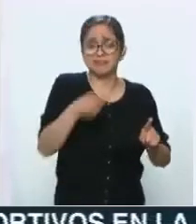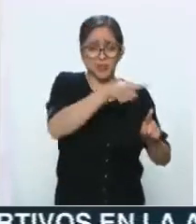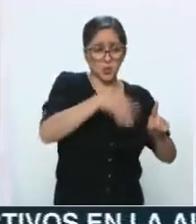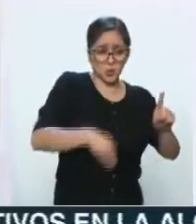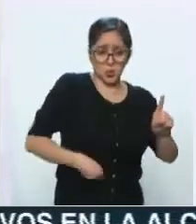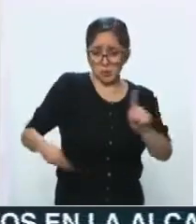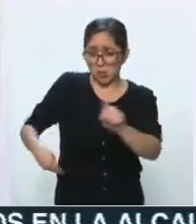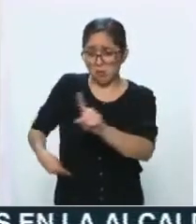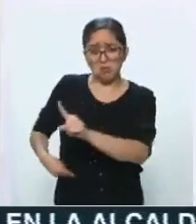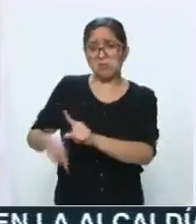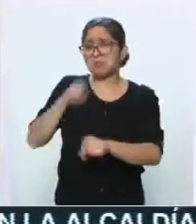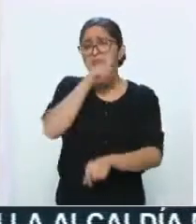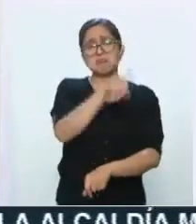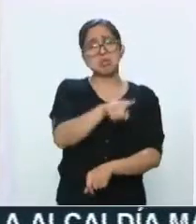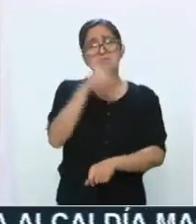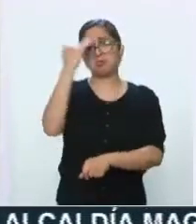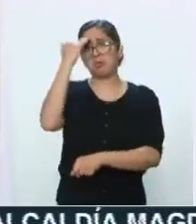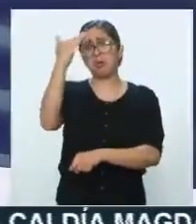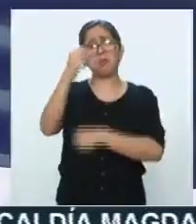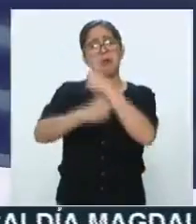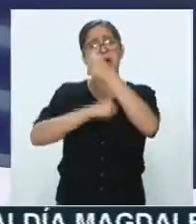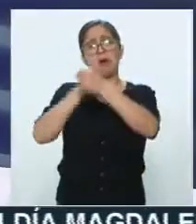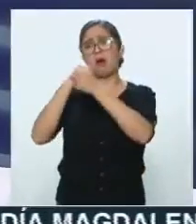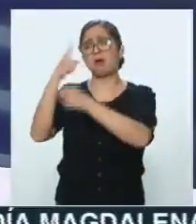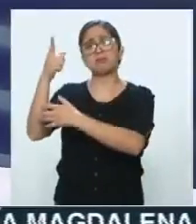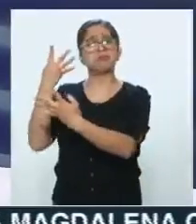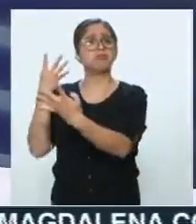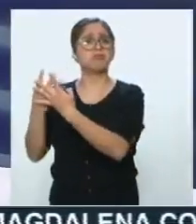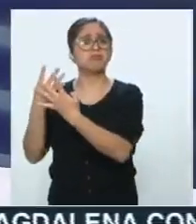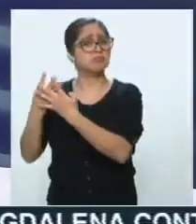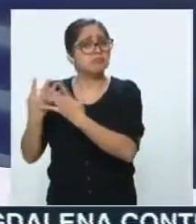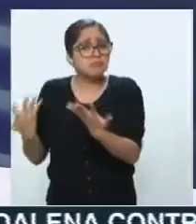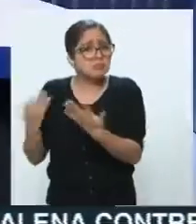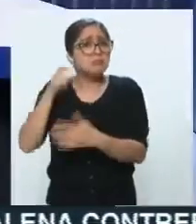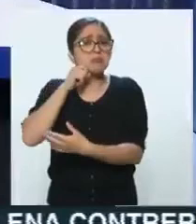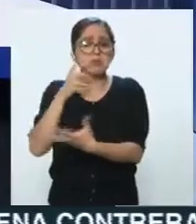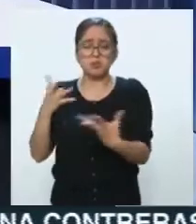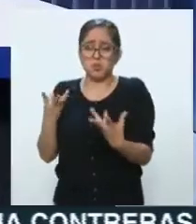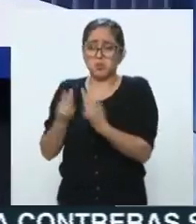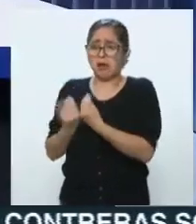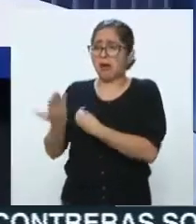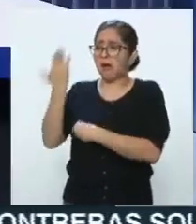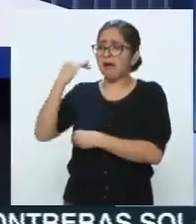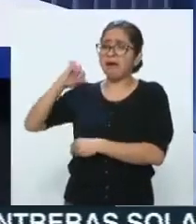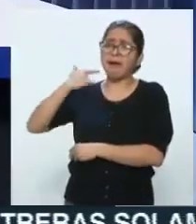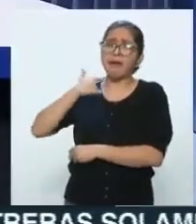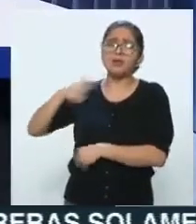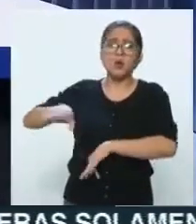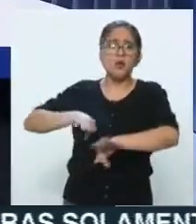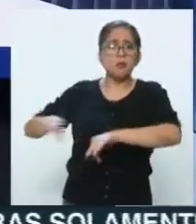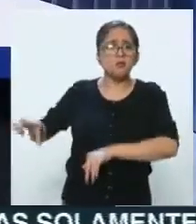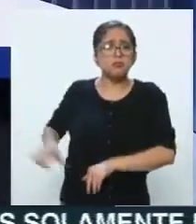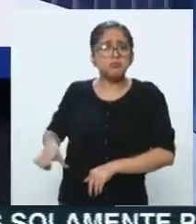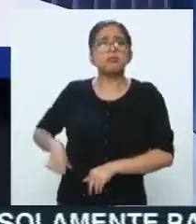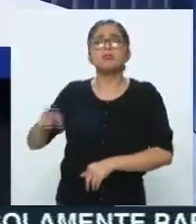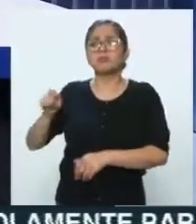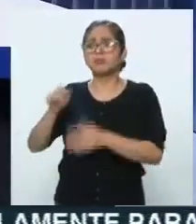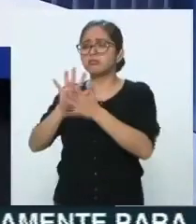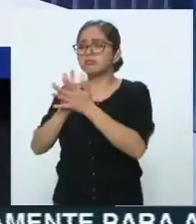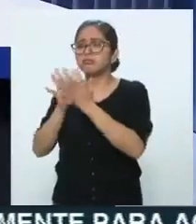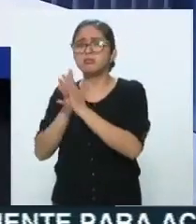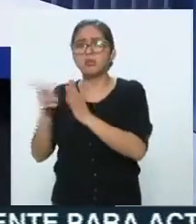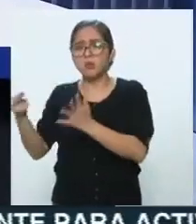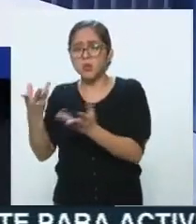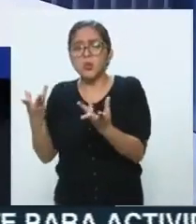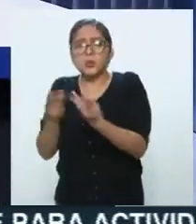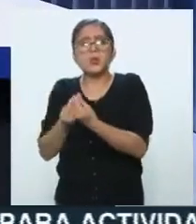¿eh? Creo que en este tipo de delitos, sobre todo por su vinculación política, las complicidades deben llegar al